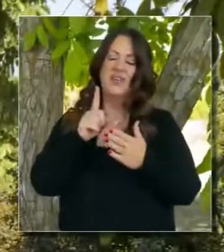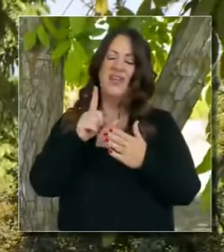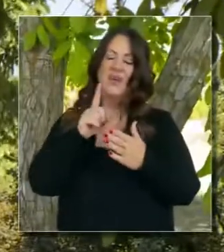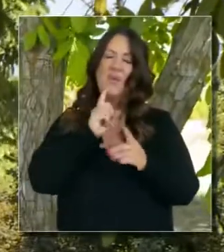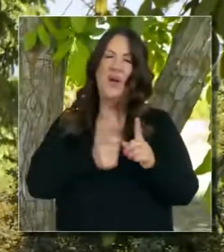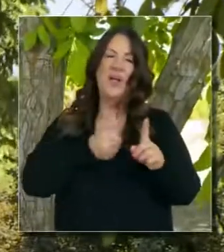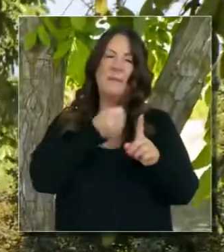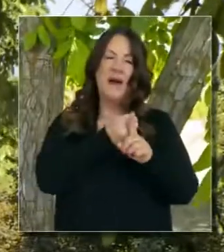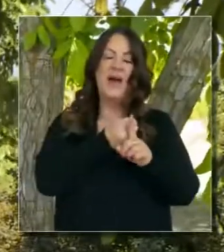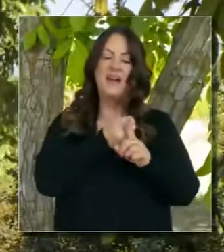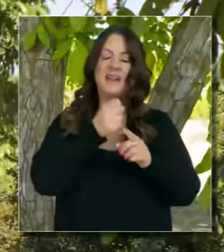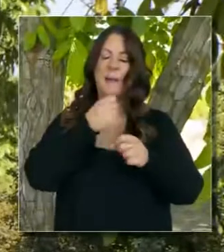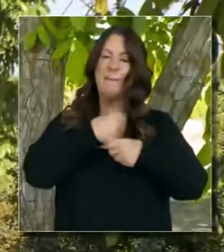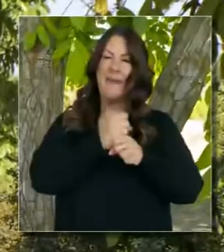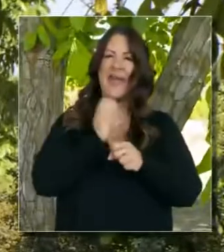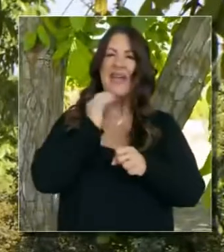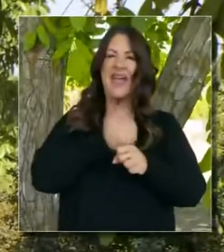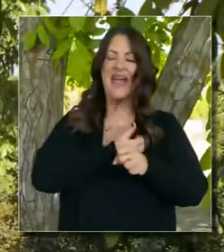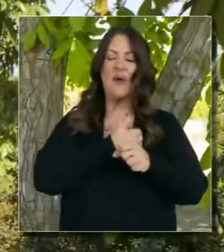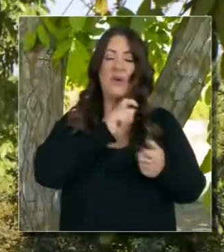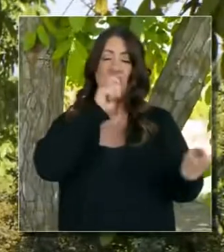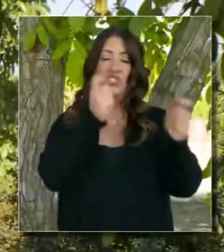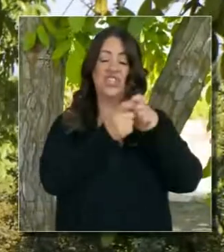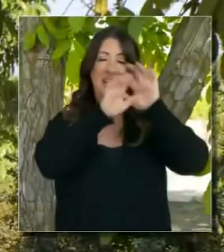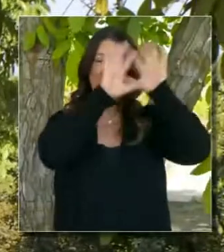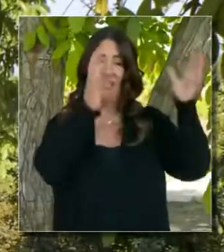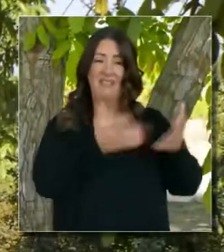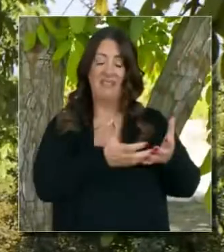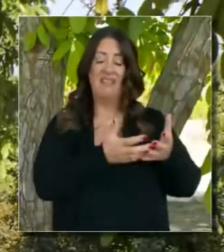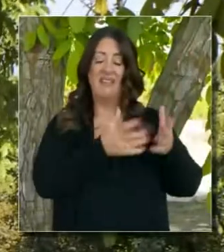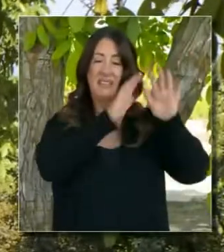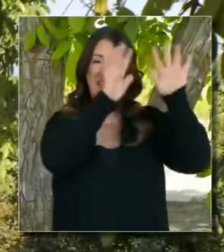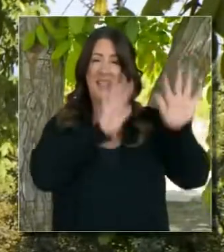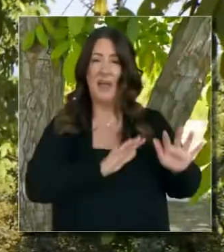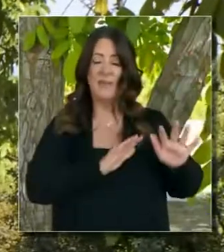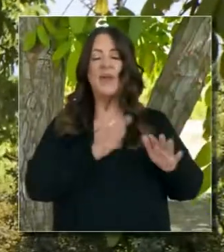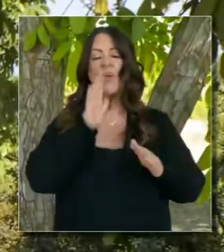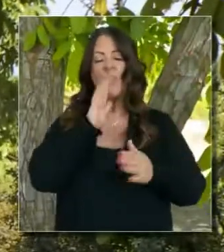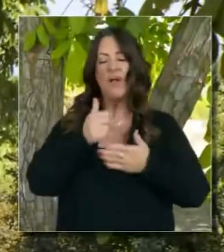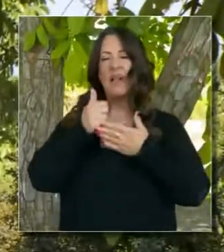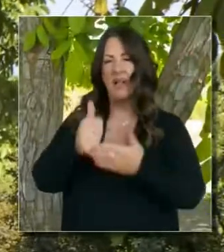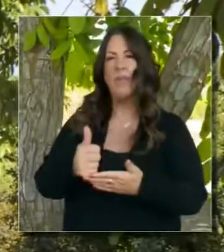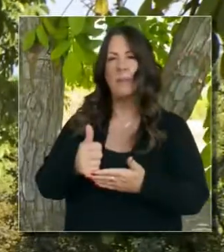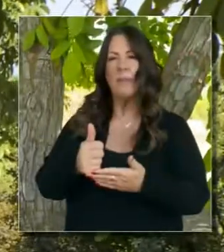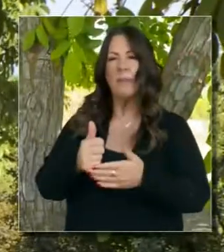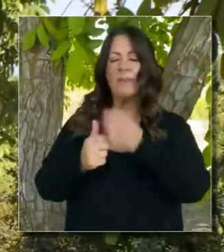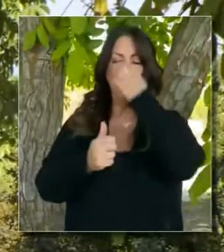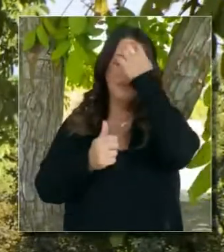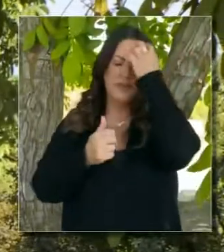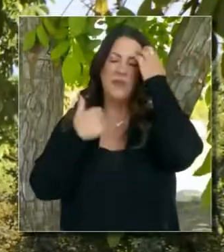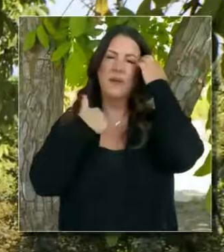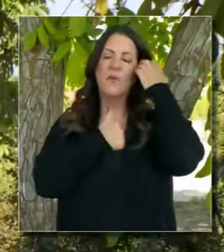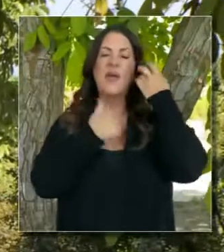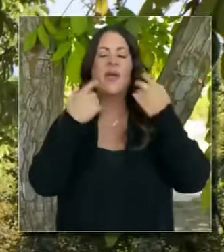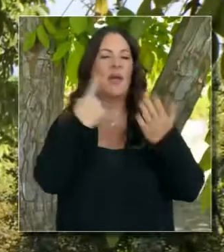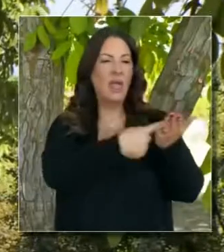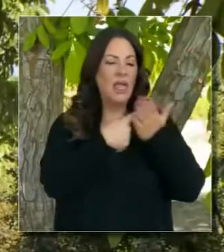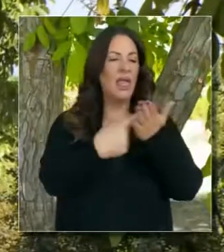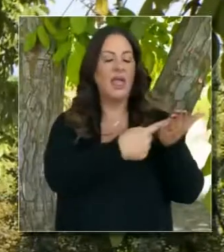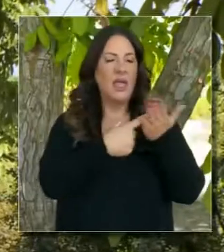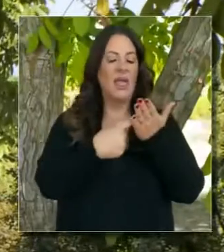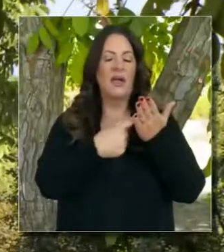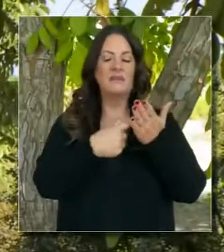crítica de la conversación de cambio climático. Y tan a menudo se omite esto cuando hablamos de cambio